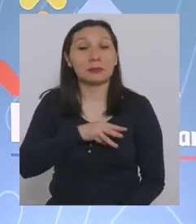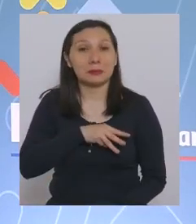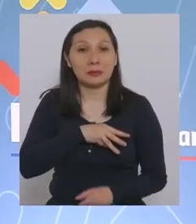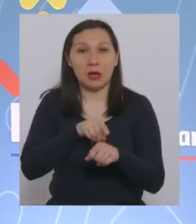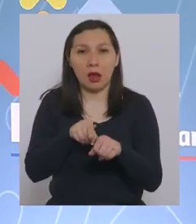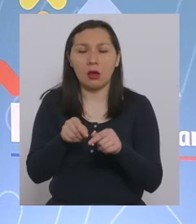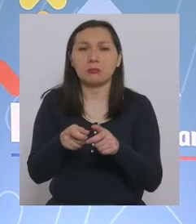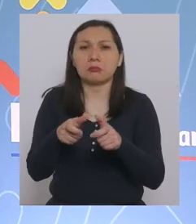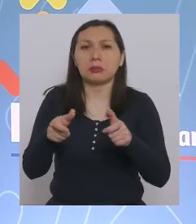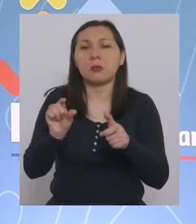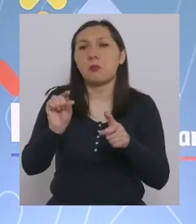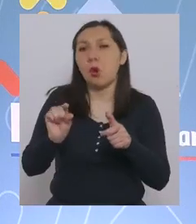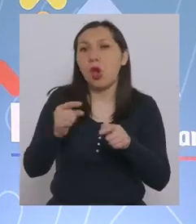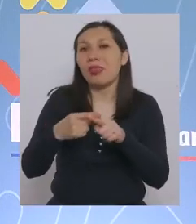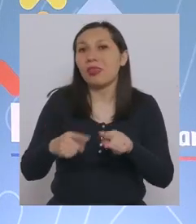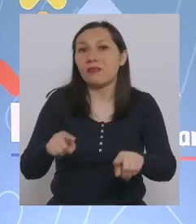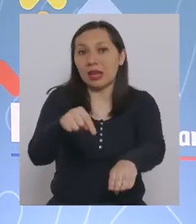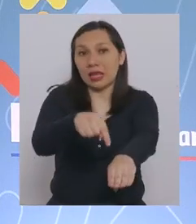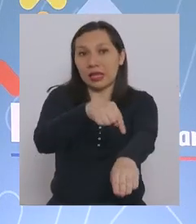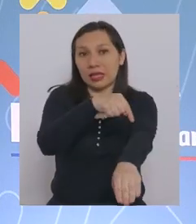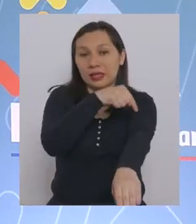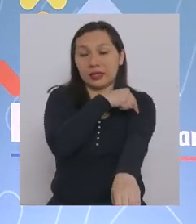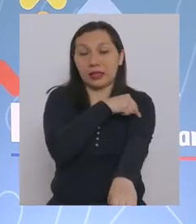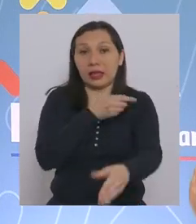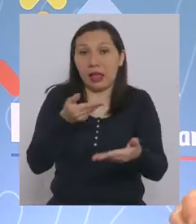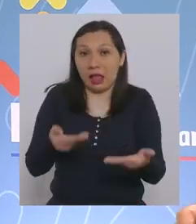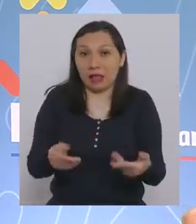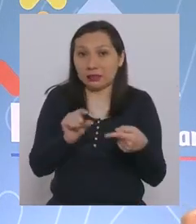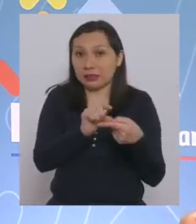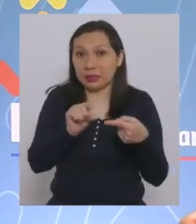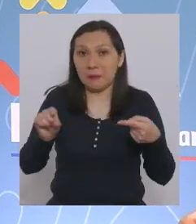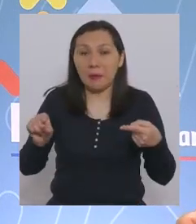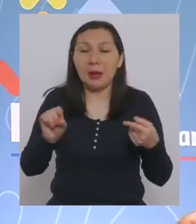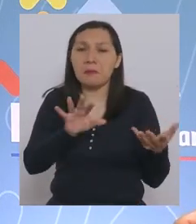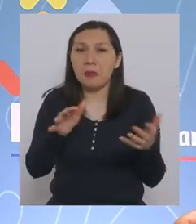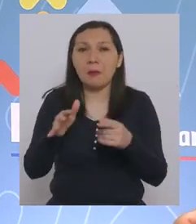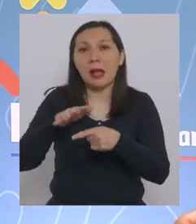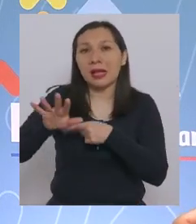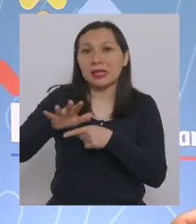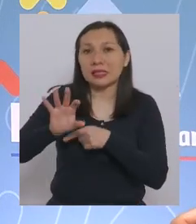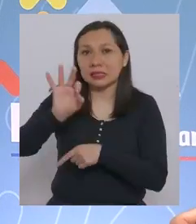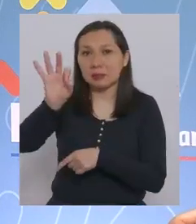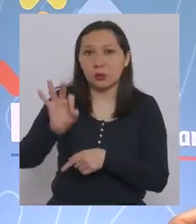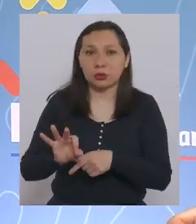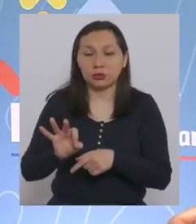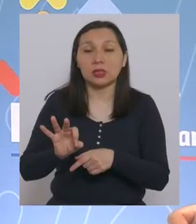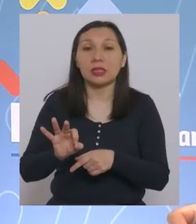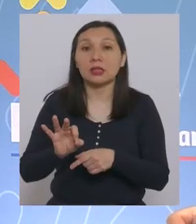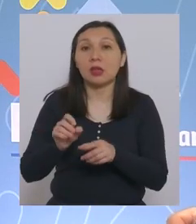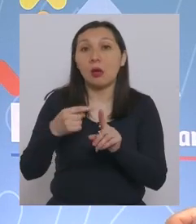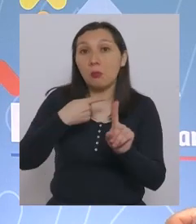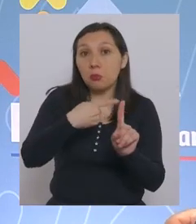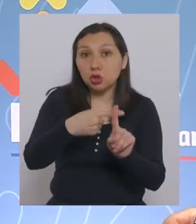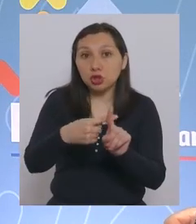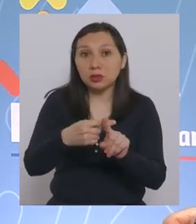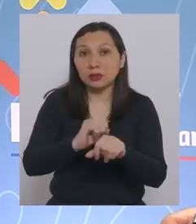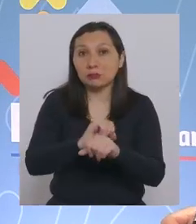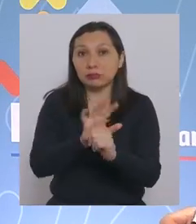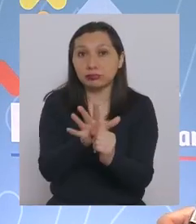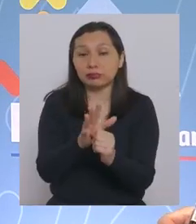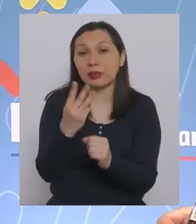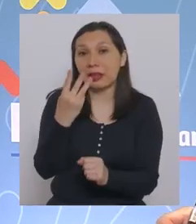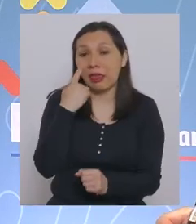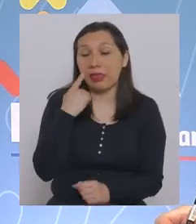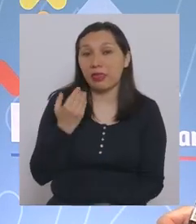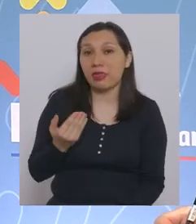incremento es menor que en el resto del país. Esta semana tenemos incremento alrededor de un 15% y la positividad, los últimos